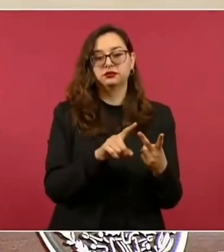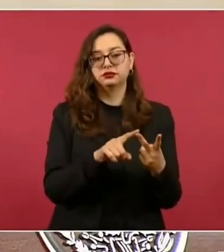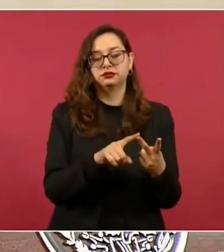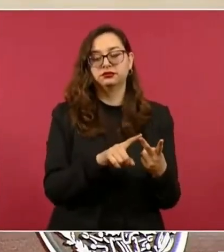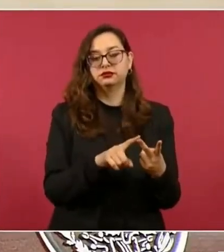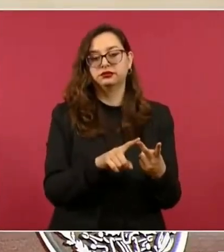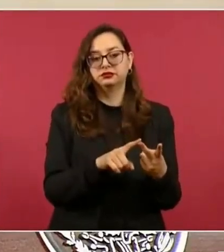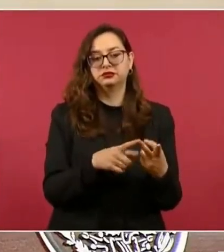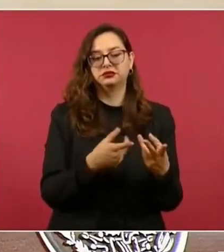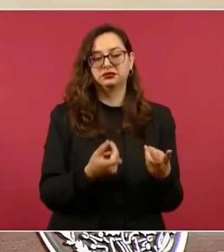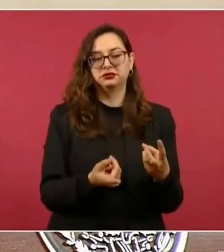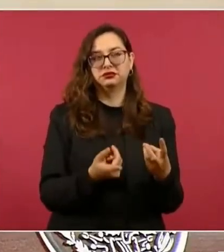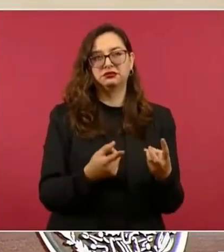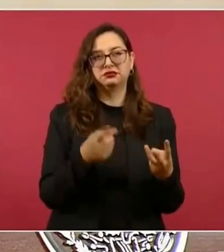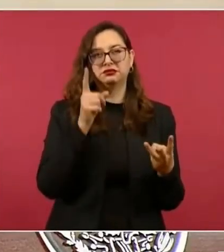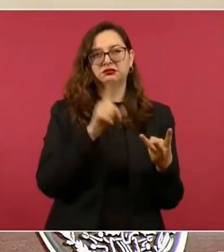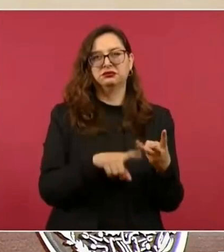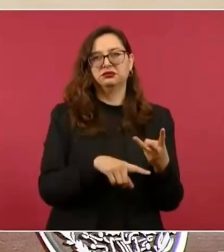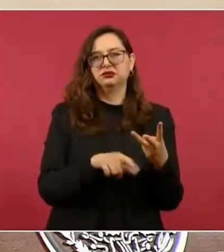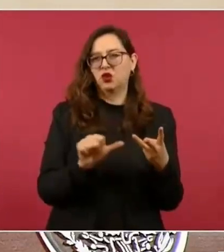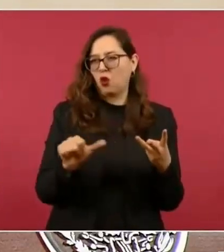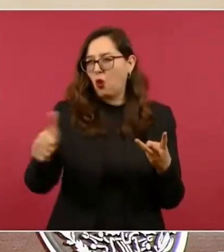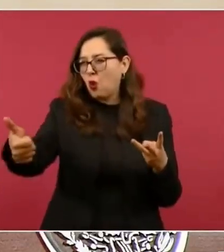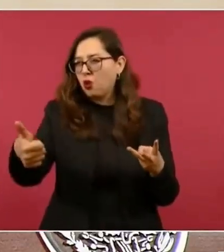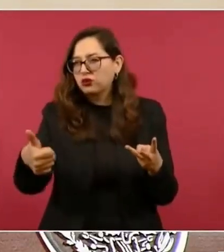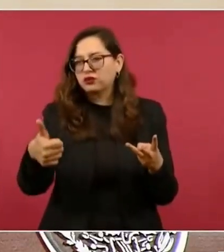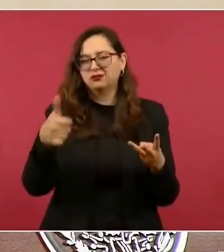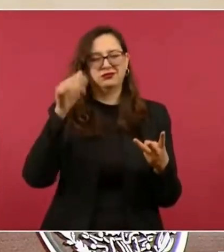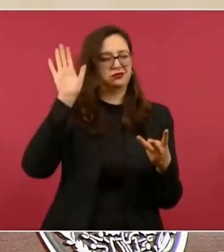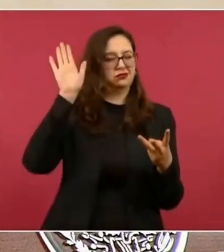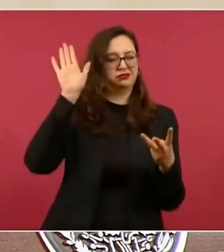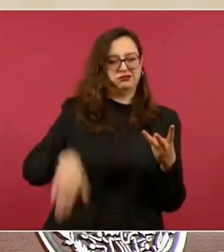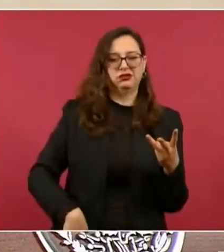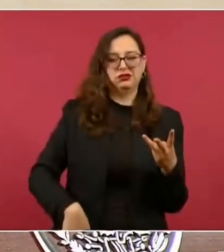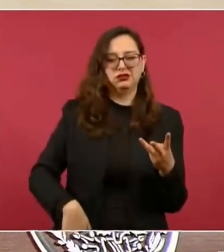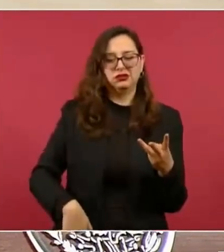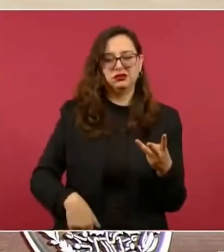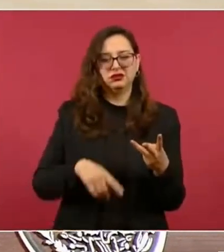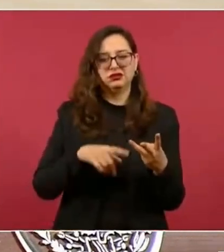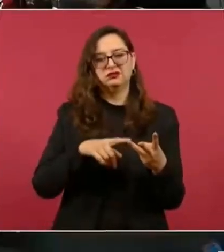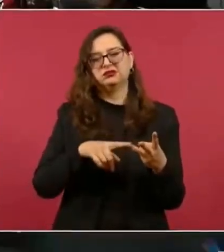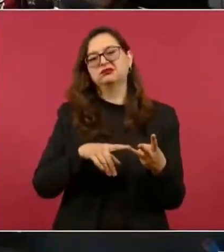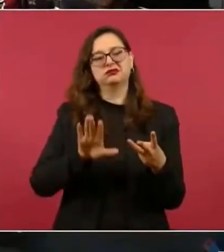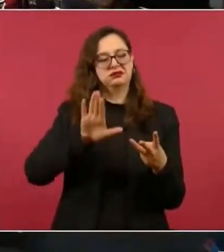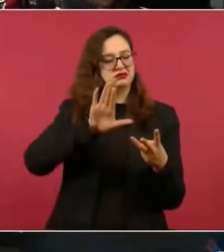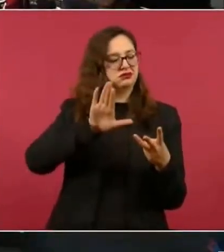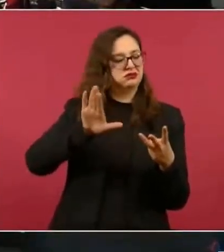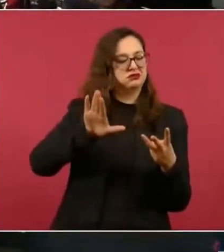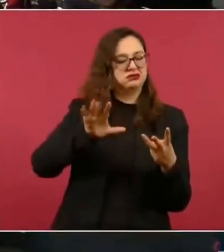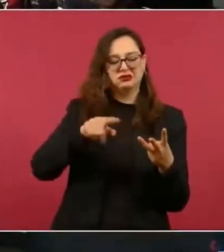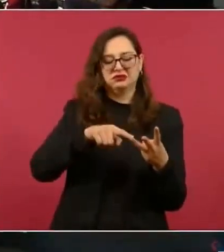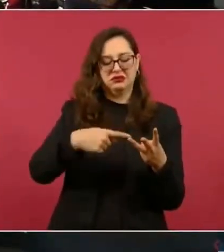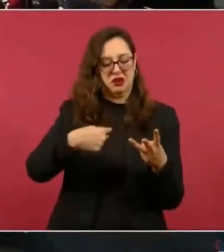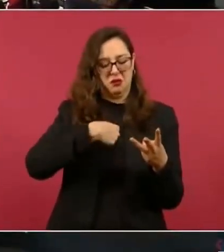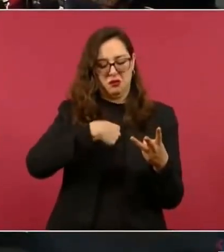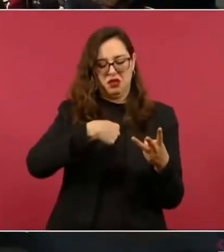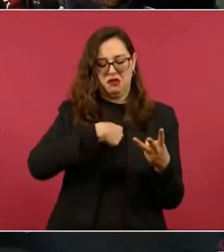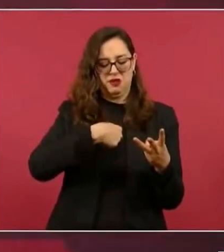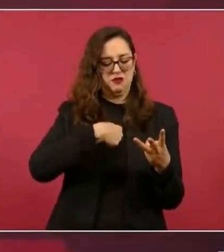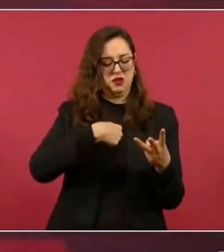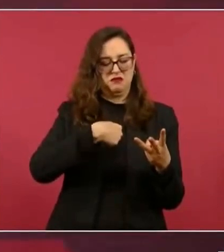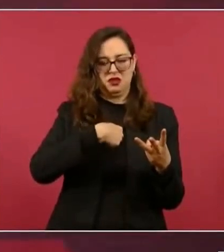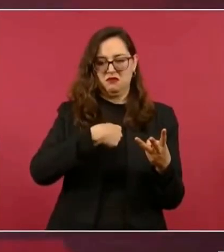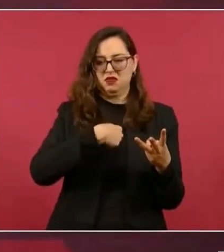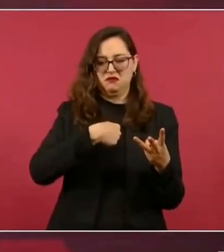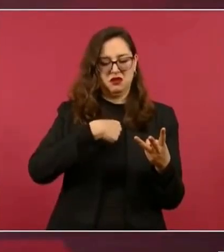De no pensar en el prójimo, sino de pensar nada más en uno